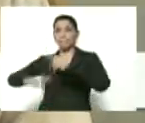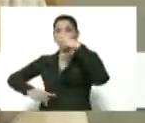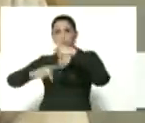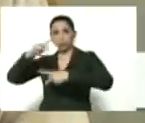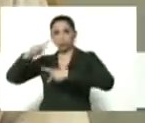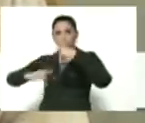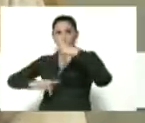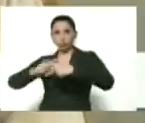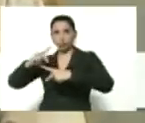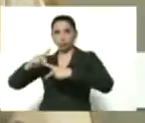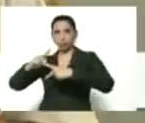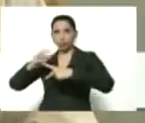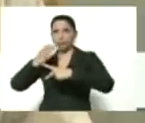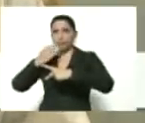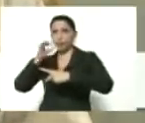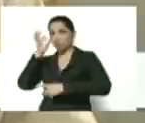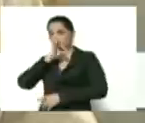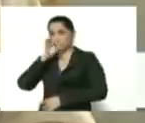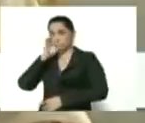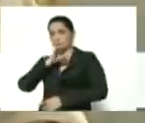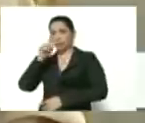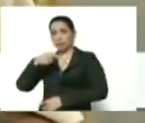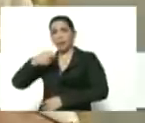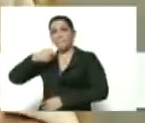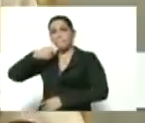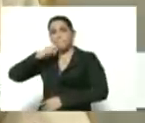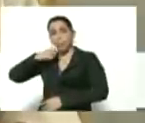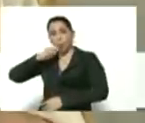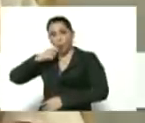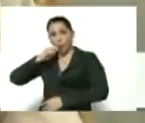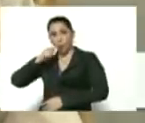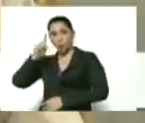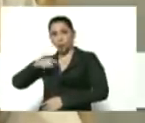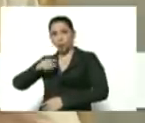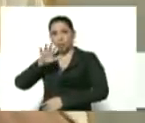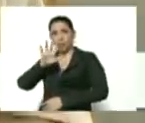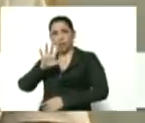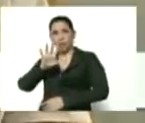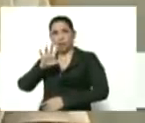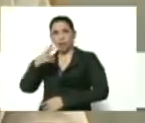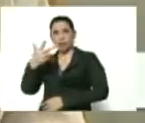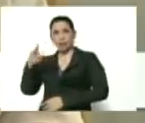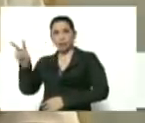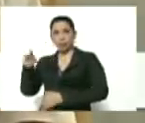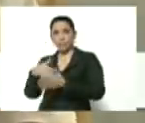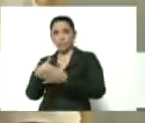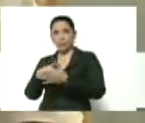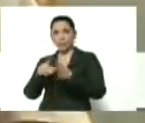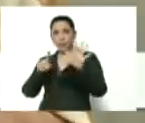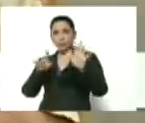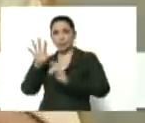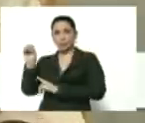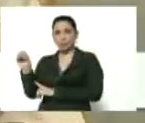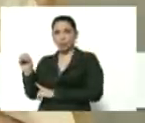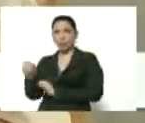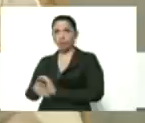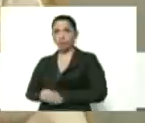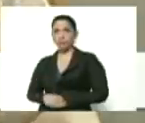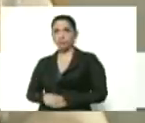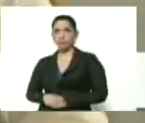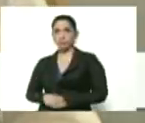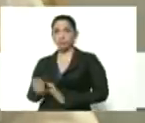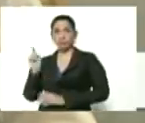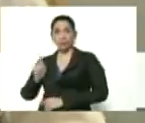en el caso de cerdos y pollos, bastante alentador, de las 562 mil 650 toneladas que